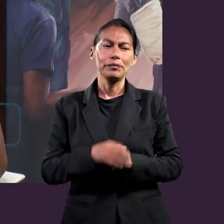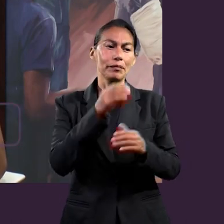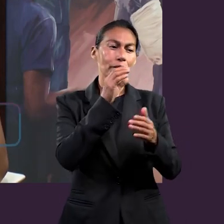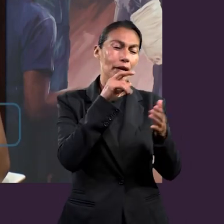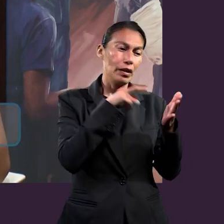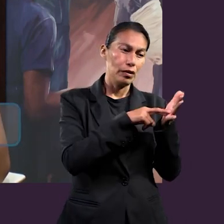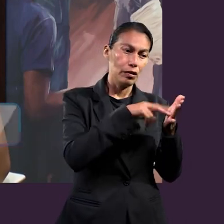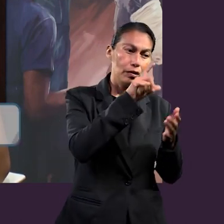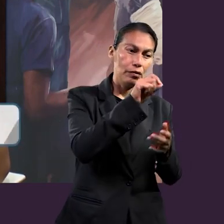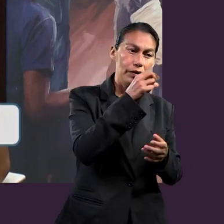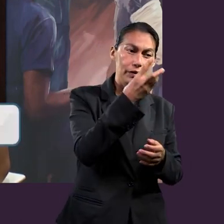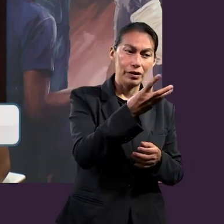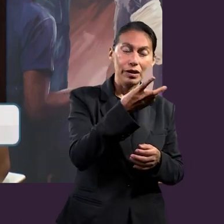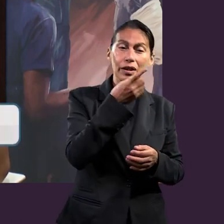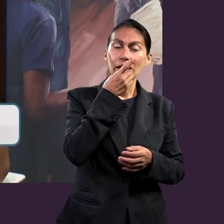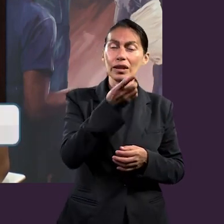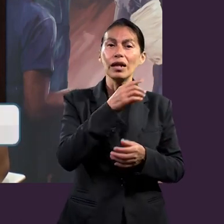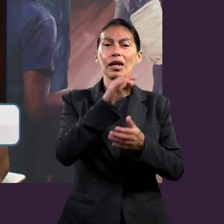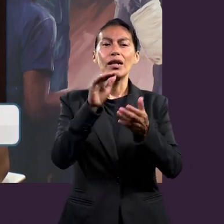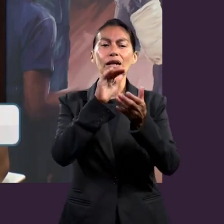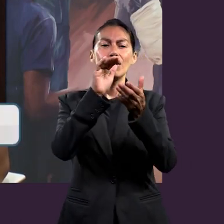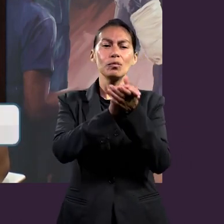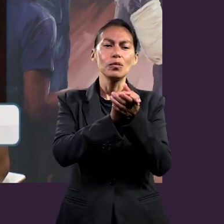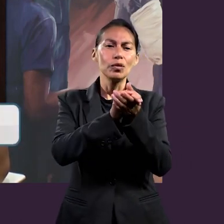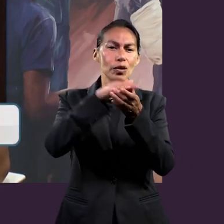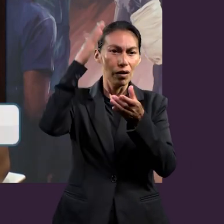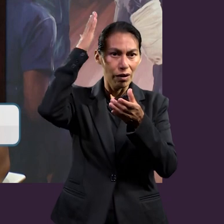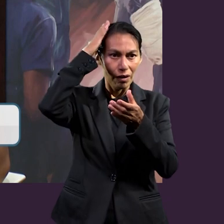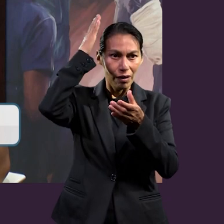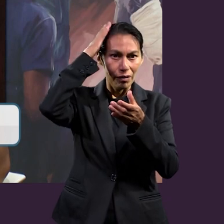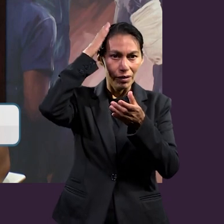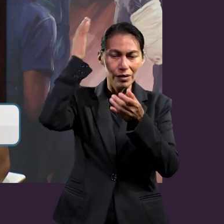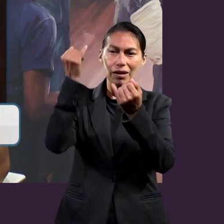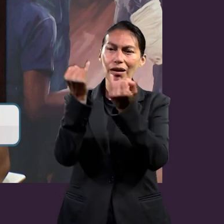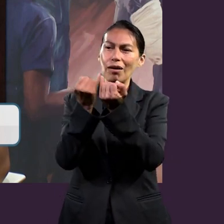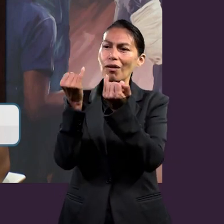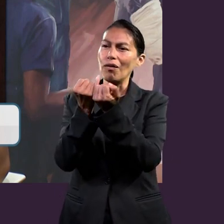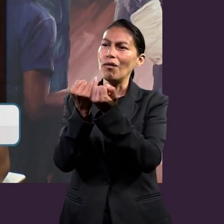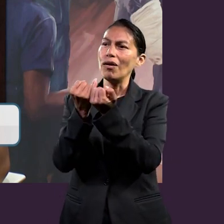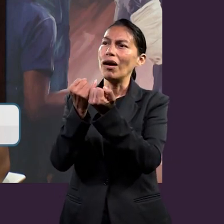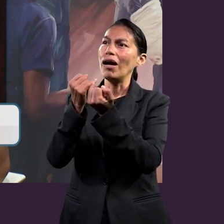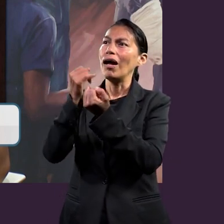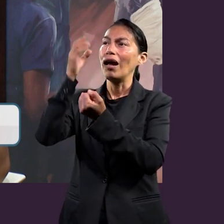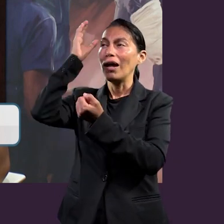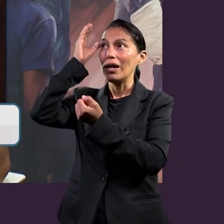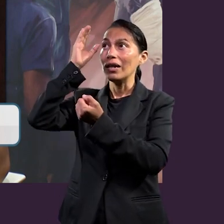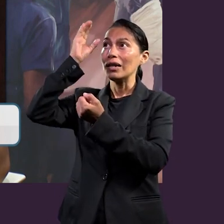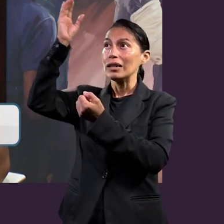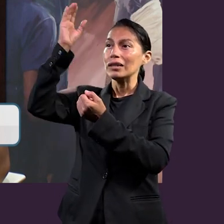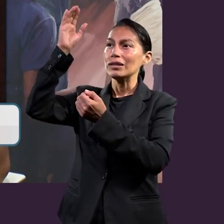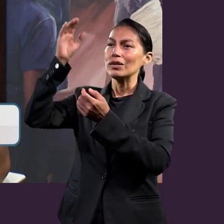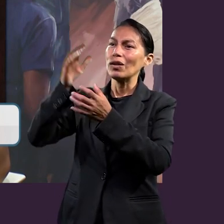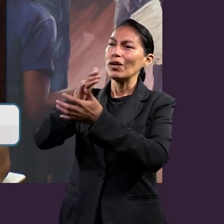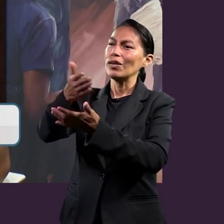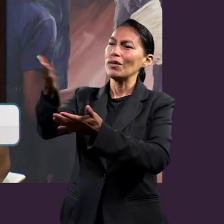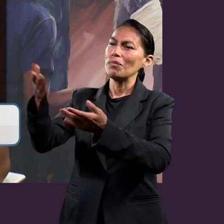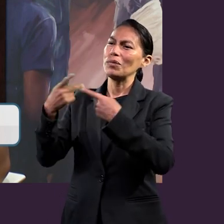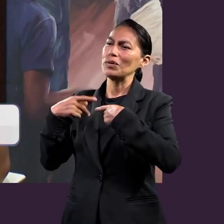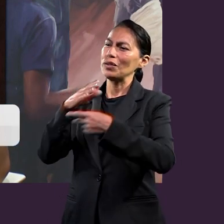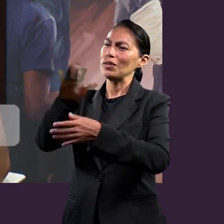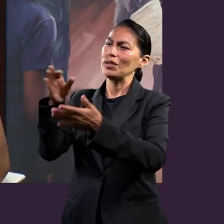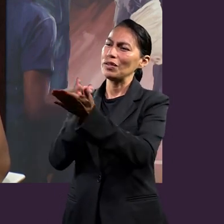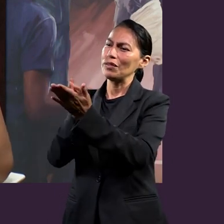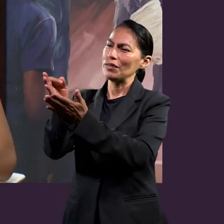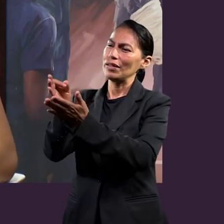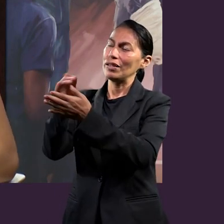nos dice ahora Porque el marido es cabeza de la mujer, así como Cristo es cabeza de la iglesia, la cual es su cuerpo